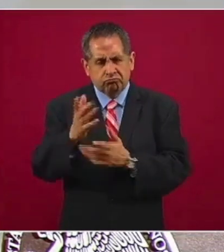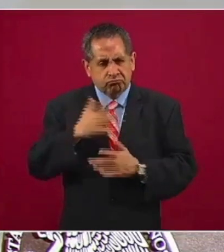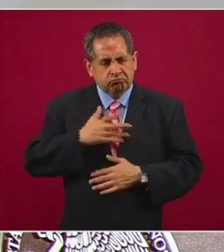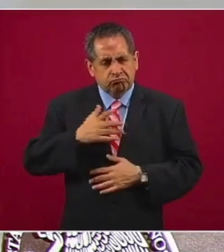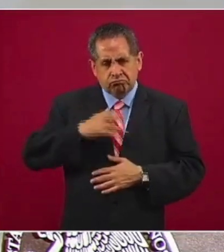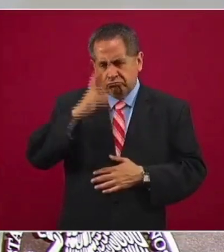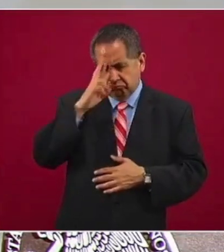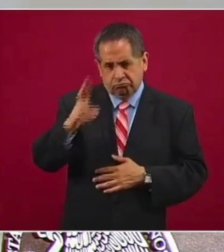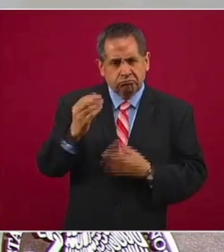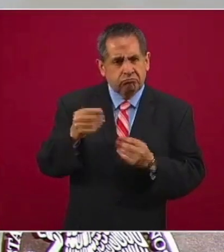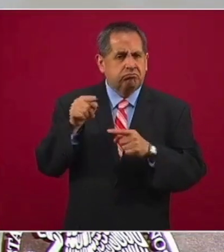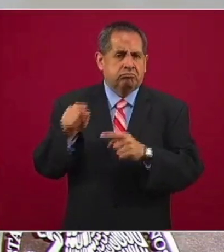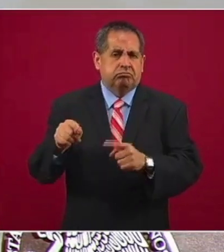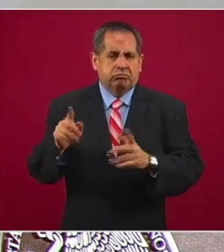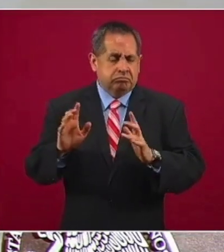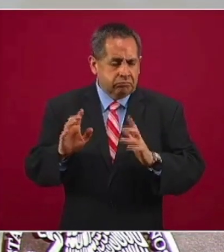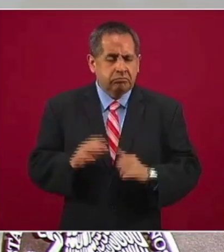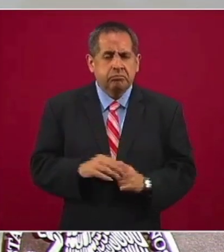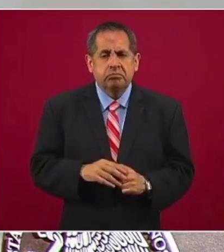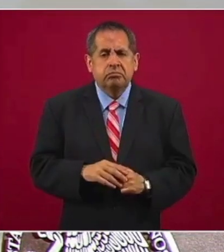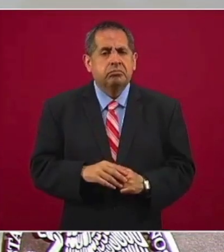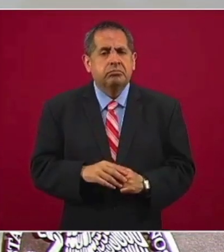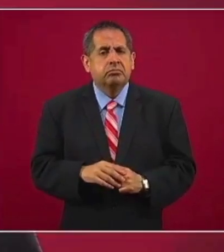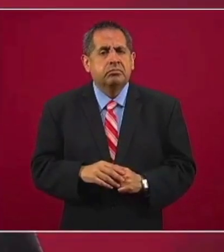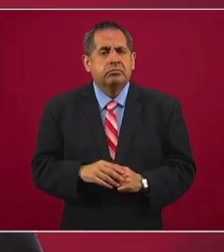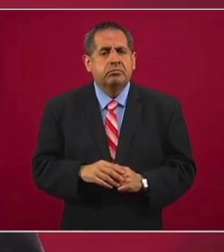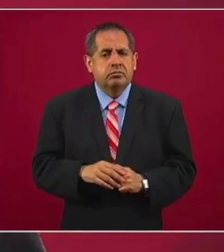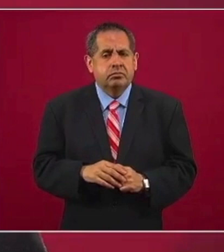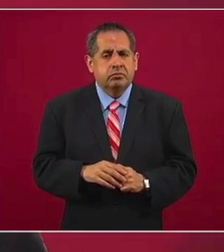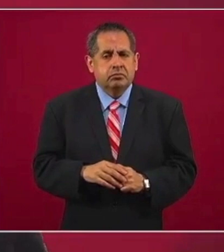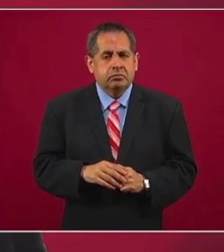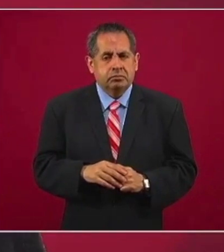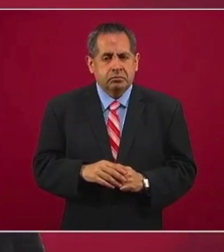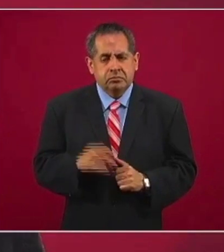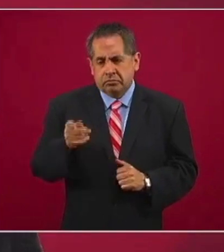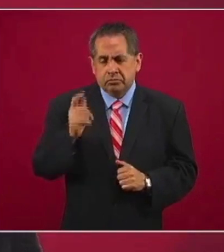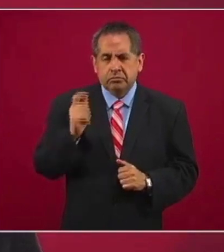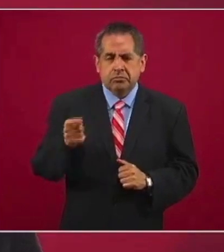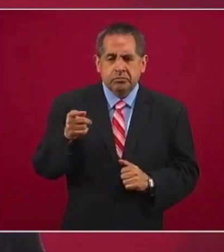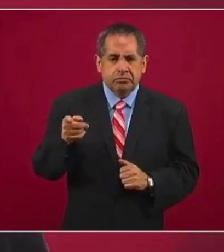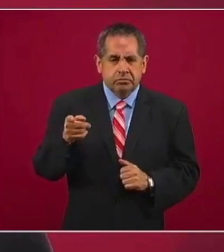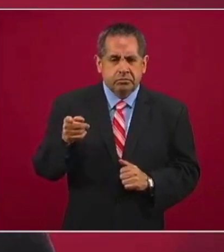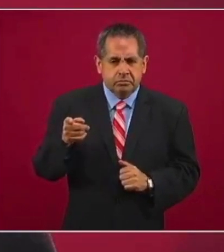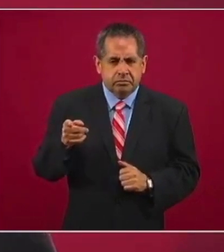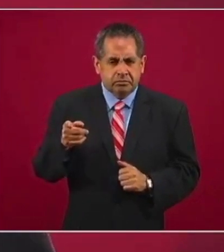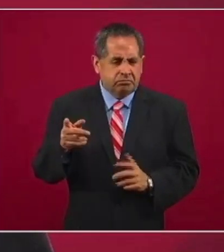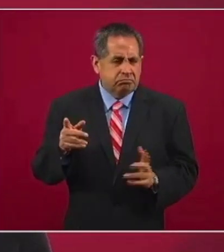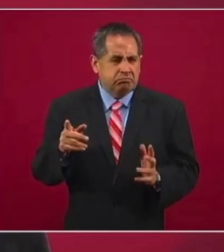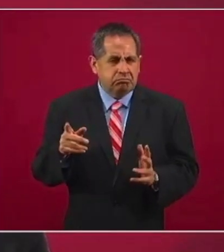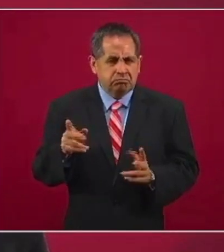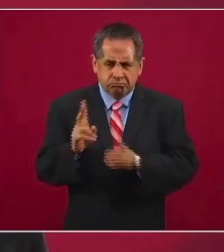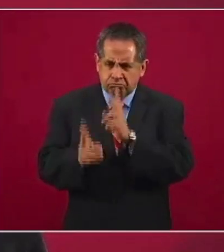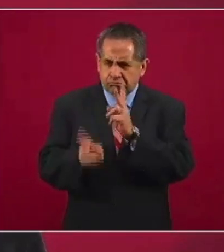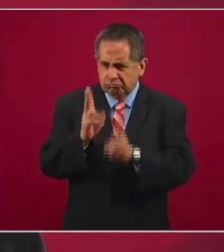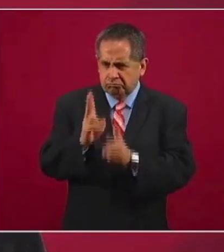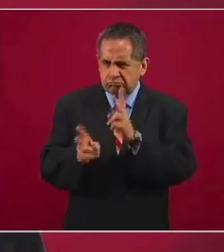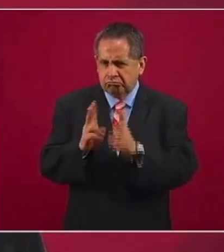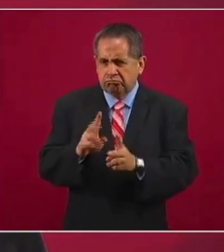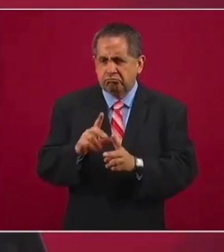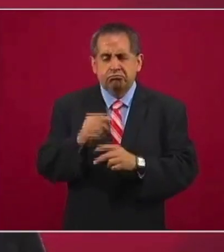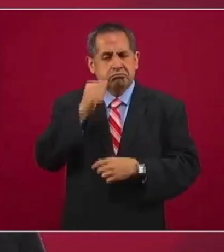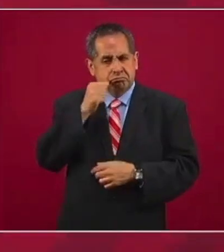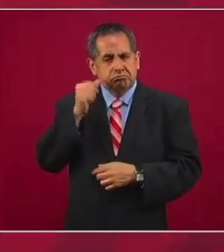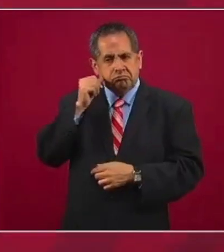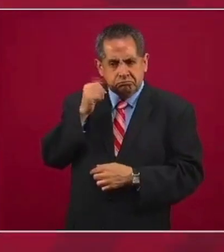respeto mucho y estamos conversando. Lo hicimos